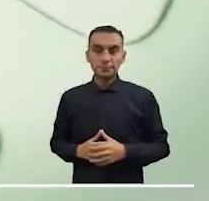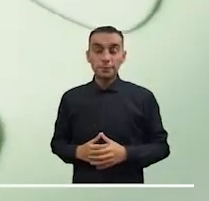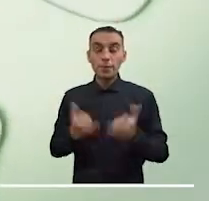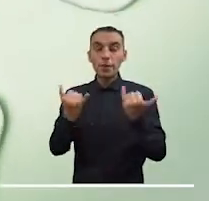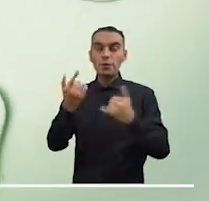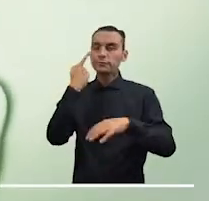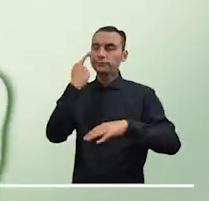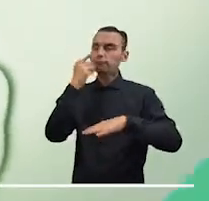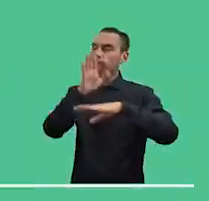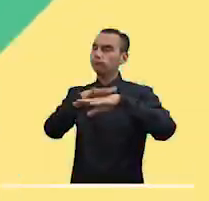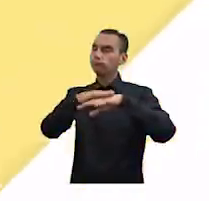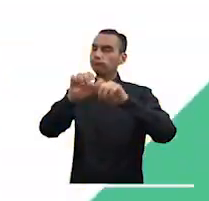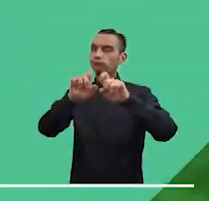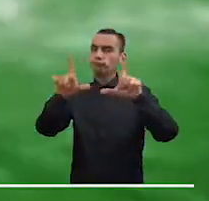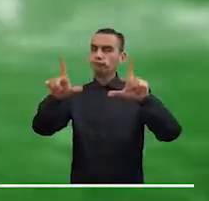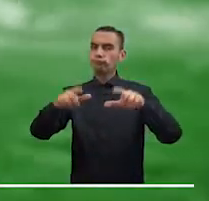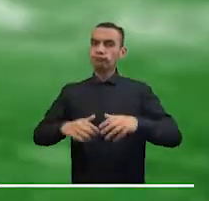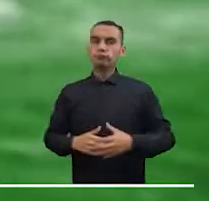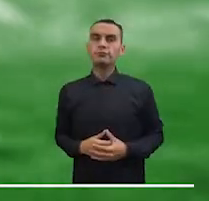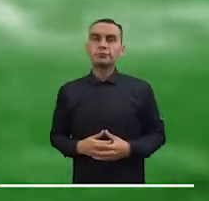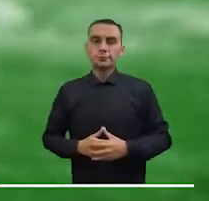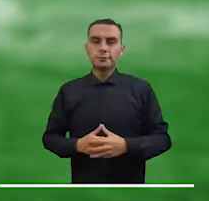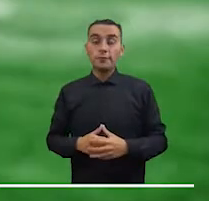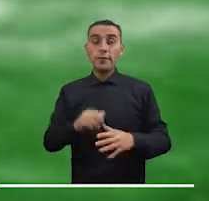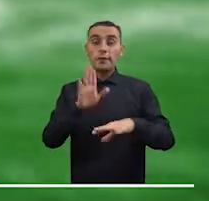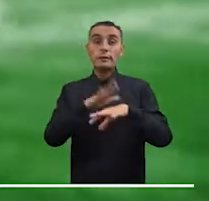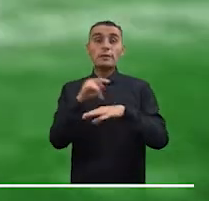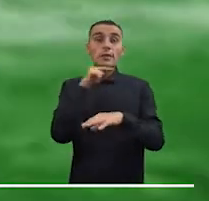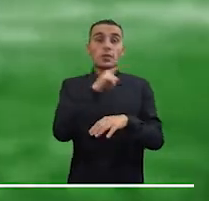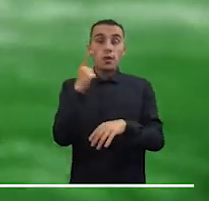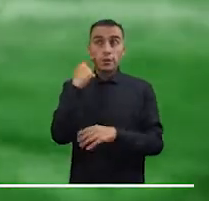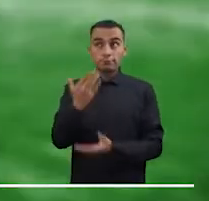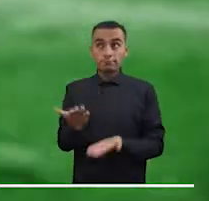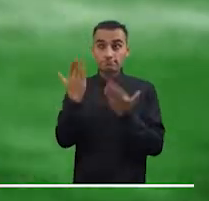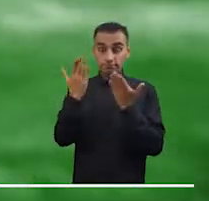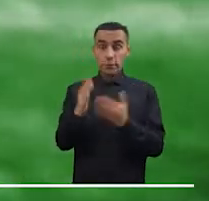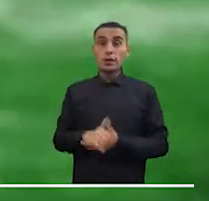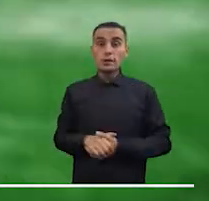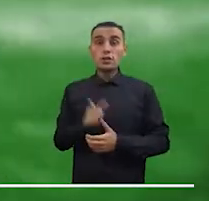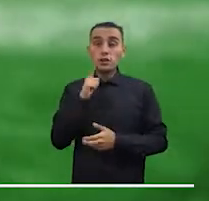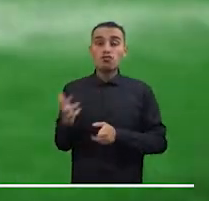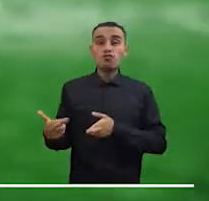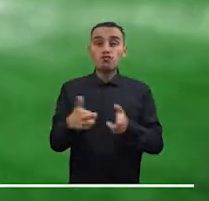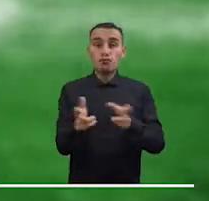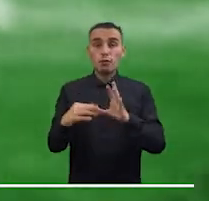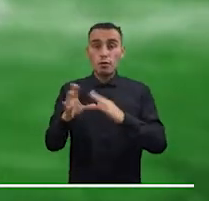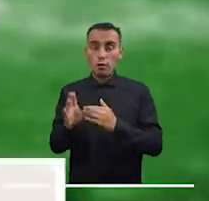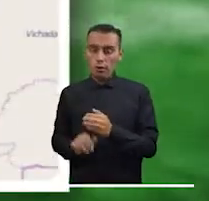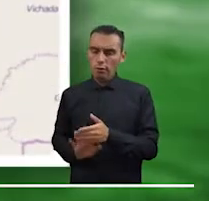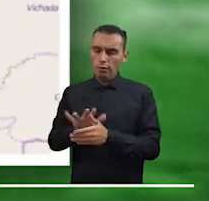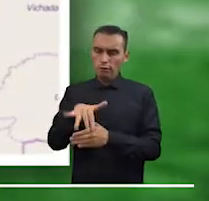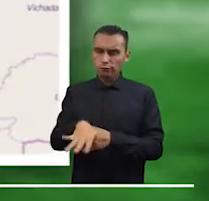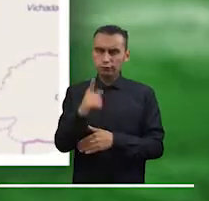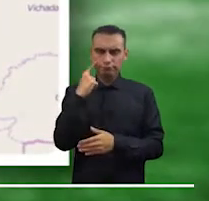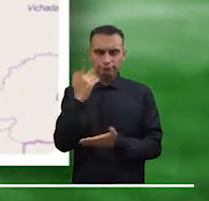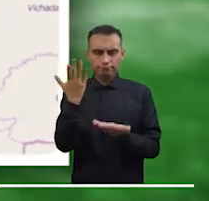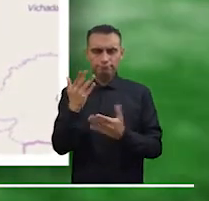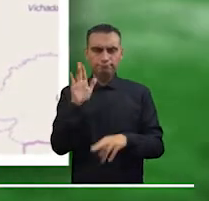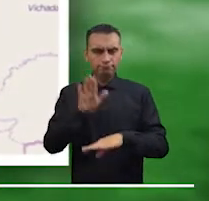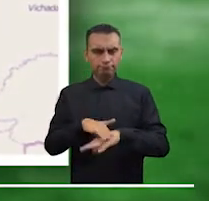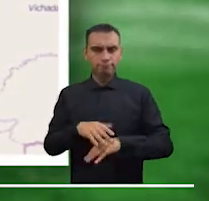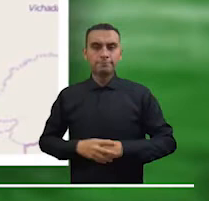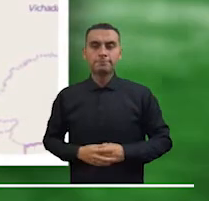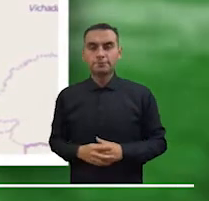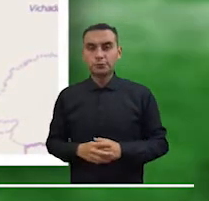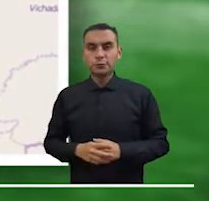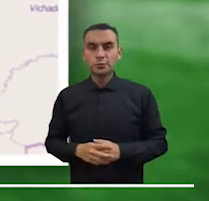Veamos ahora las alertas que se encuentran activas. Alerta roja en San Jacinto del Cauca, donde el caudal del río Cauca sigue ingresando a través del